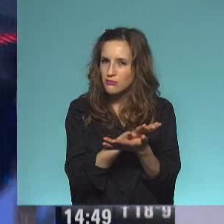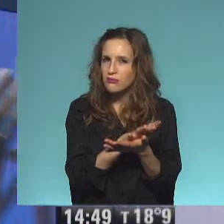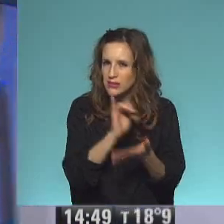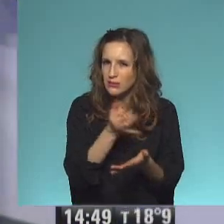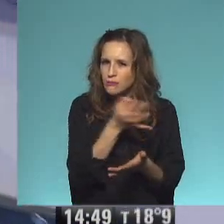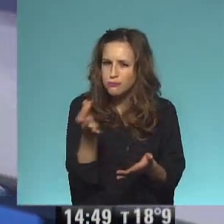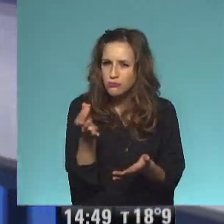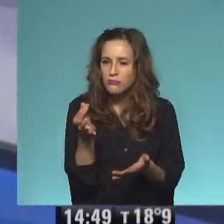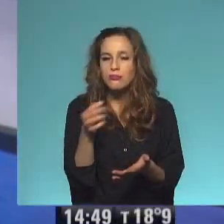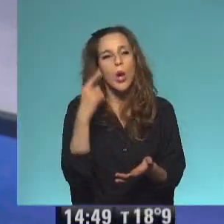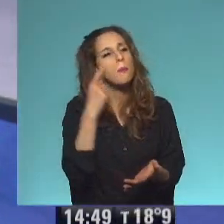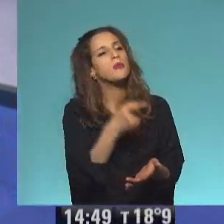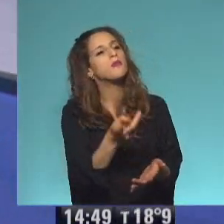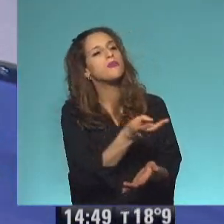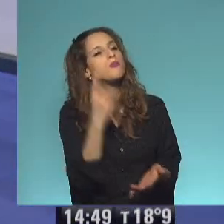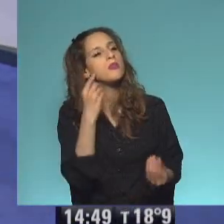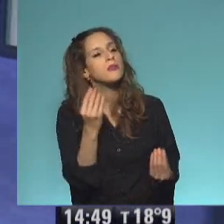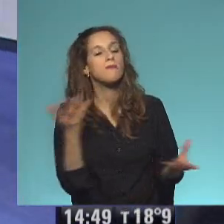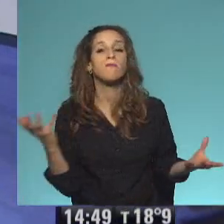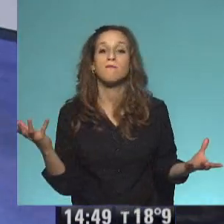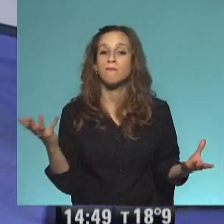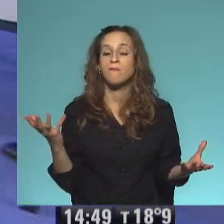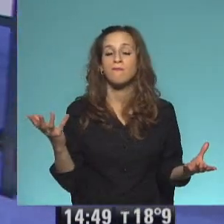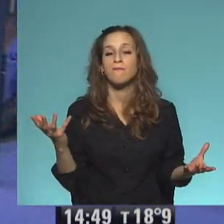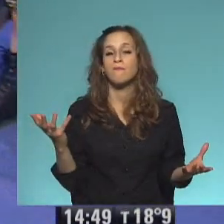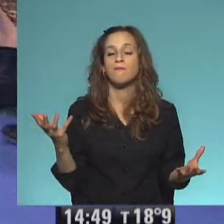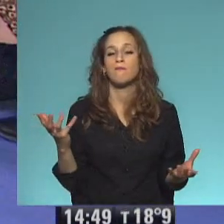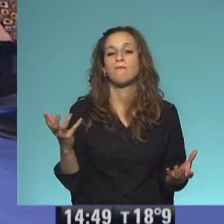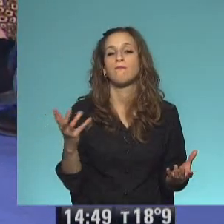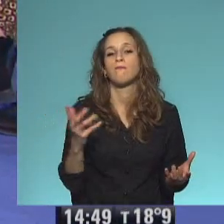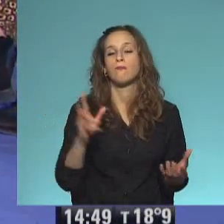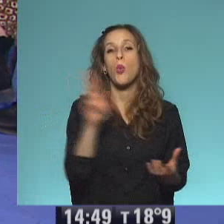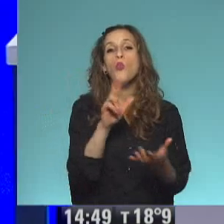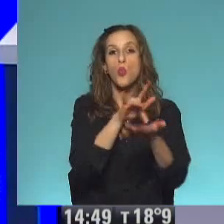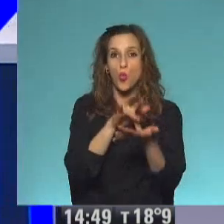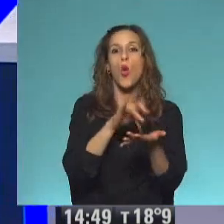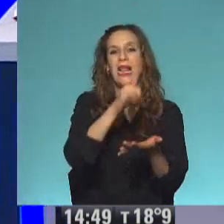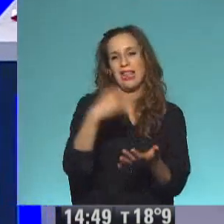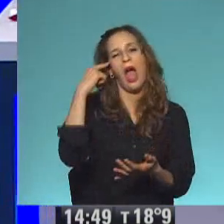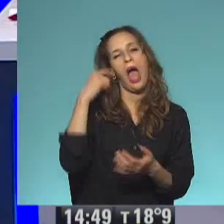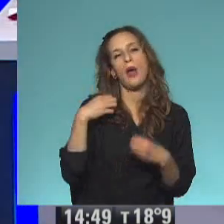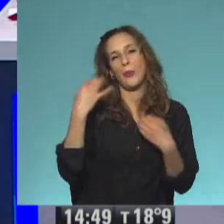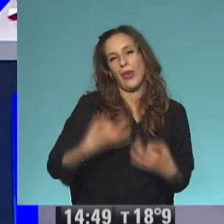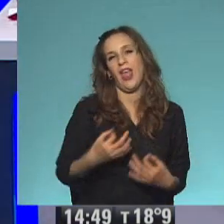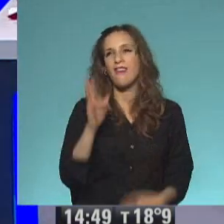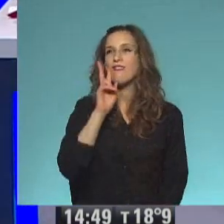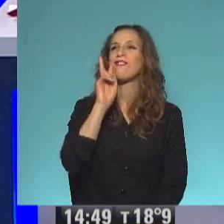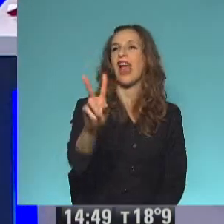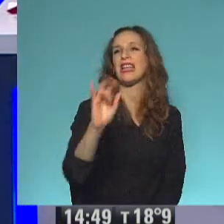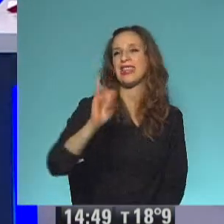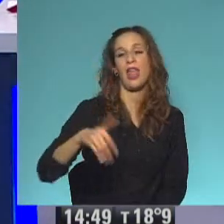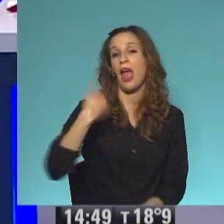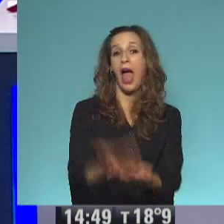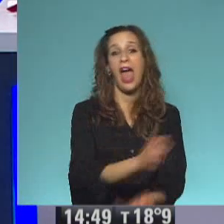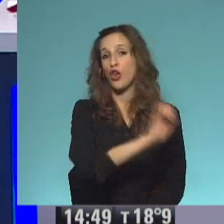¿Qué pensás, Semí, Maga? Funcionó para la Maga. Funcionó para la bruja. Bien. Funcionó para Willy porque ya no se tropezaba con